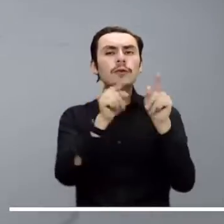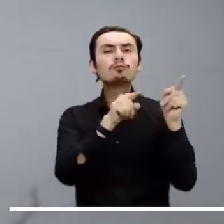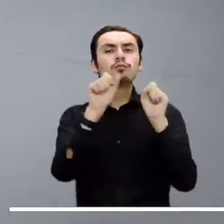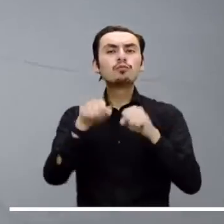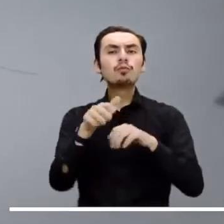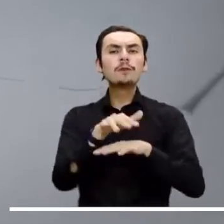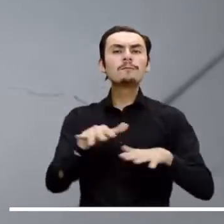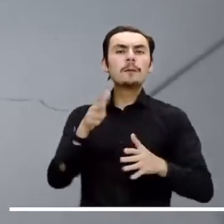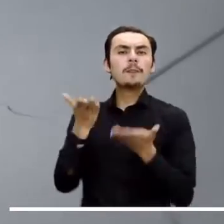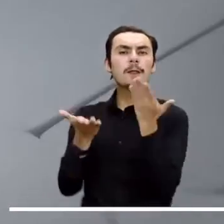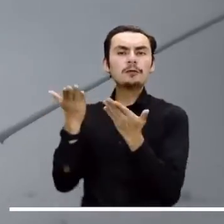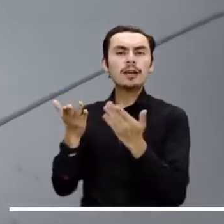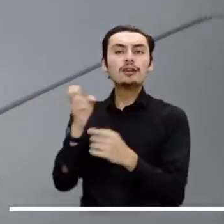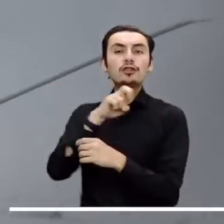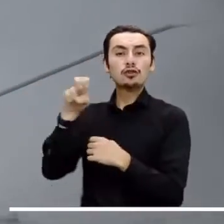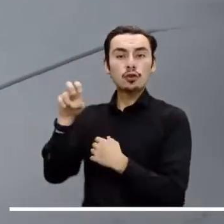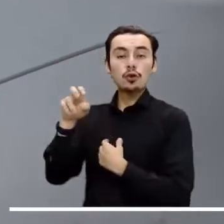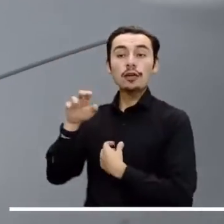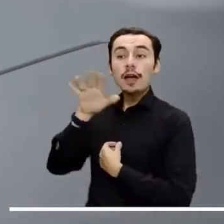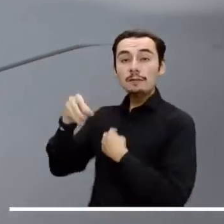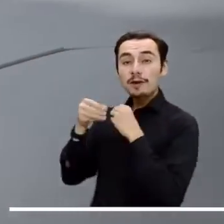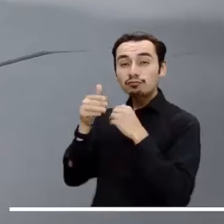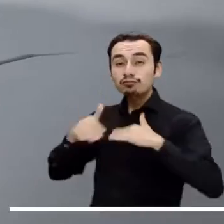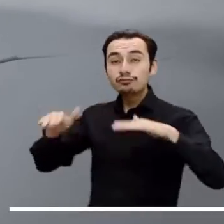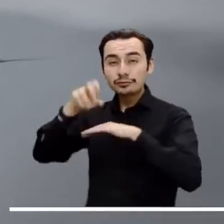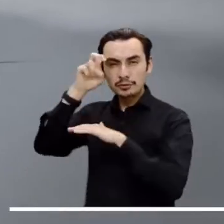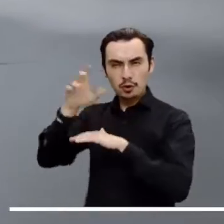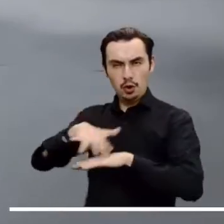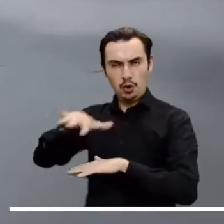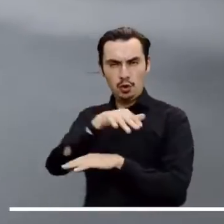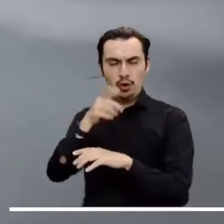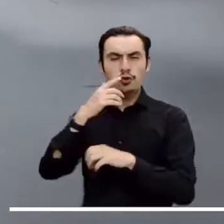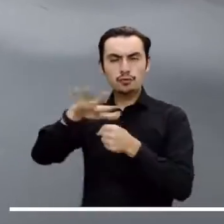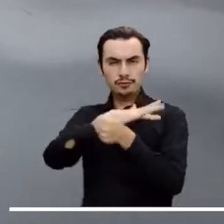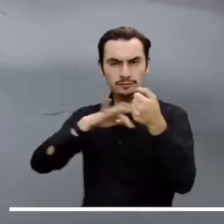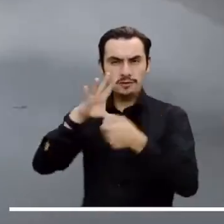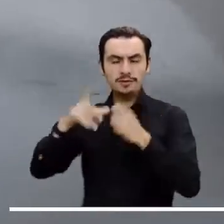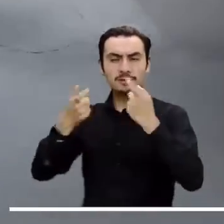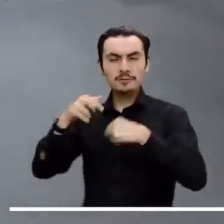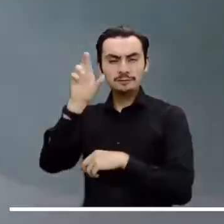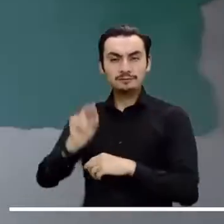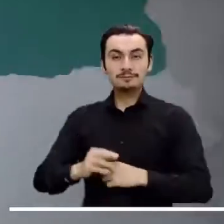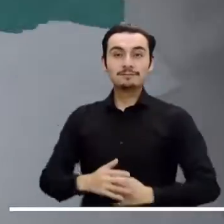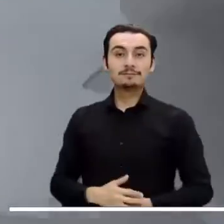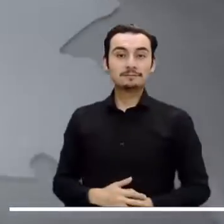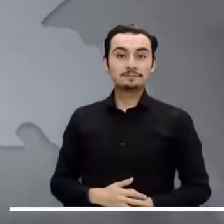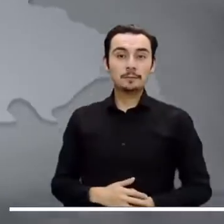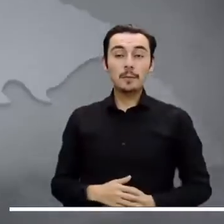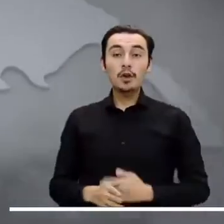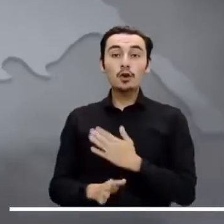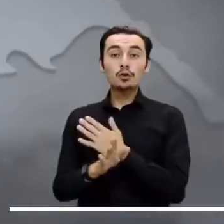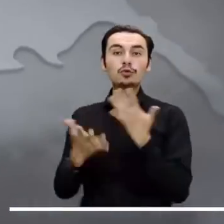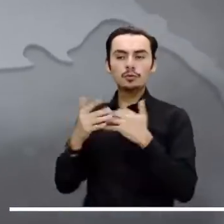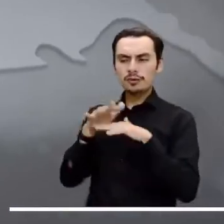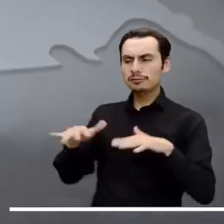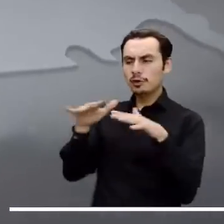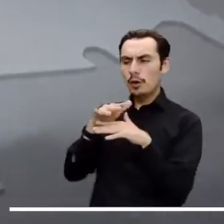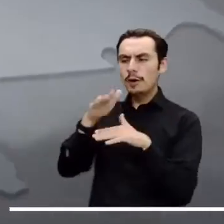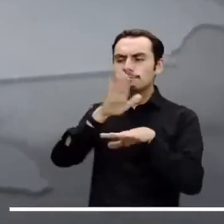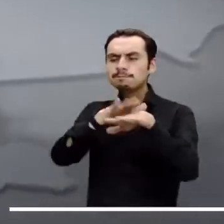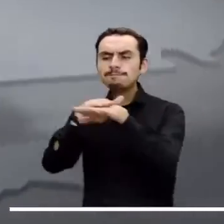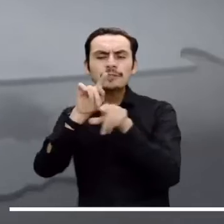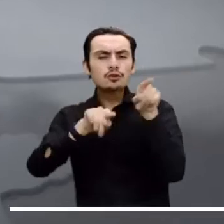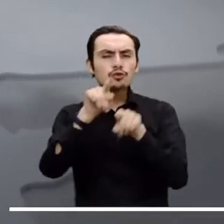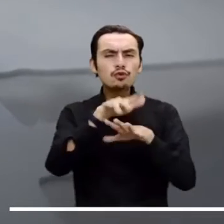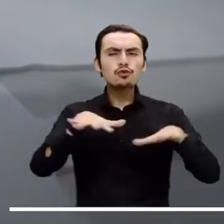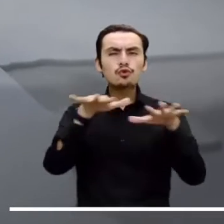intensidad son probables en norte de Santander, norte de Boyacá, Cundinamarca, Quindío y Risaralda. Seguimos con la orinoquía que